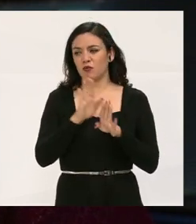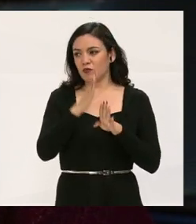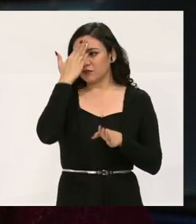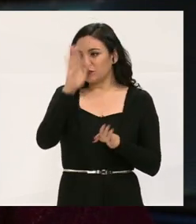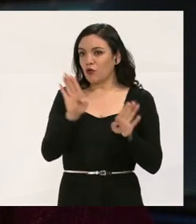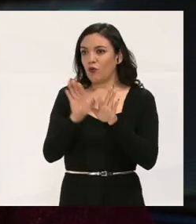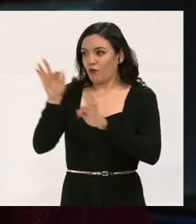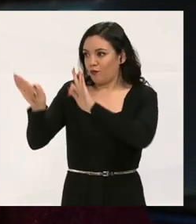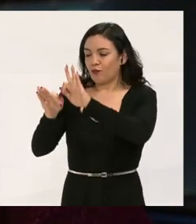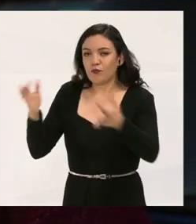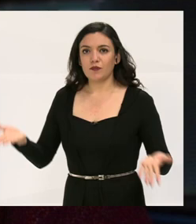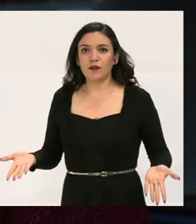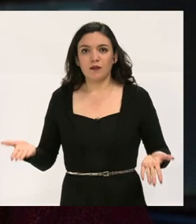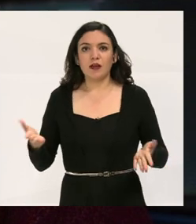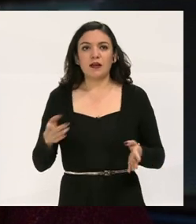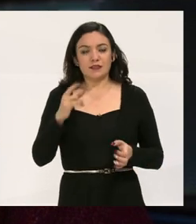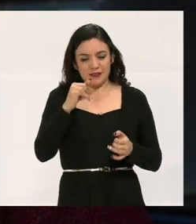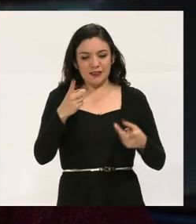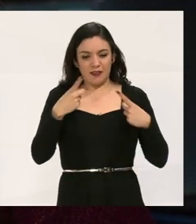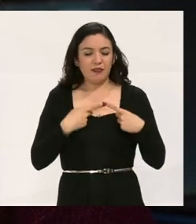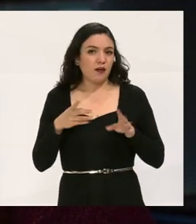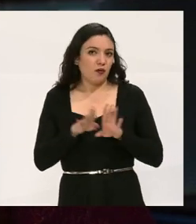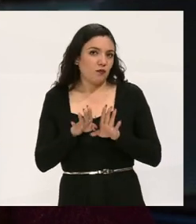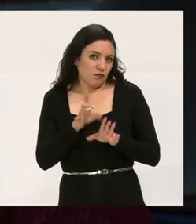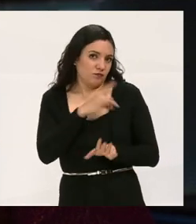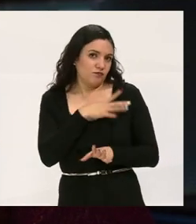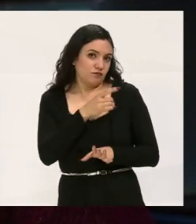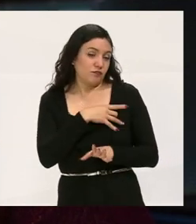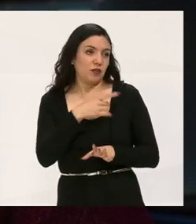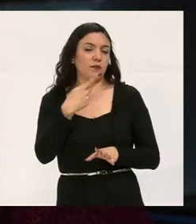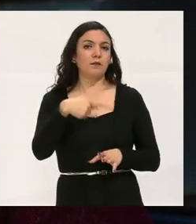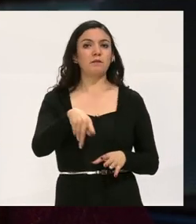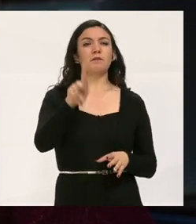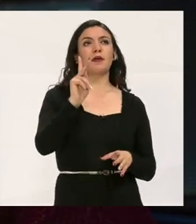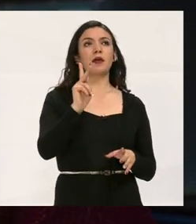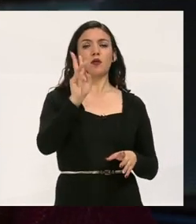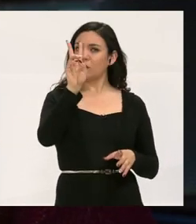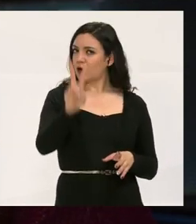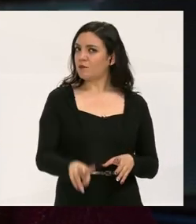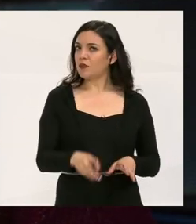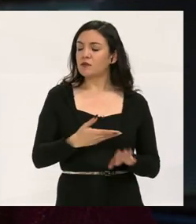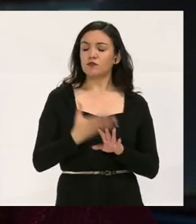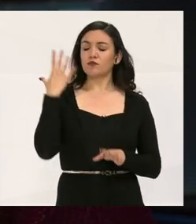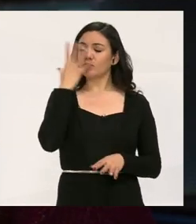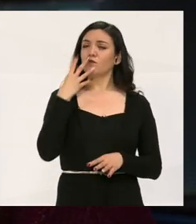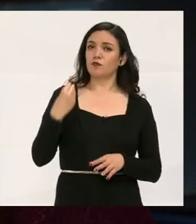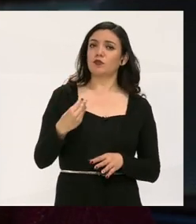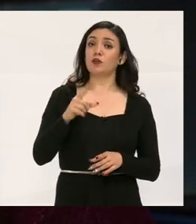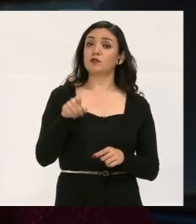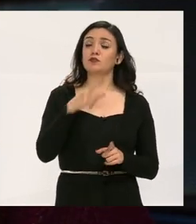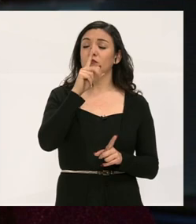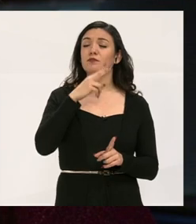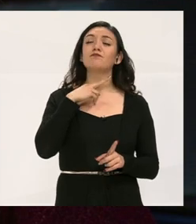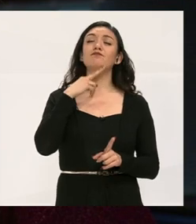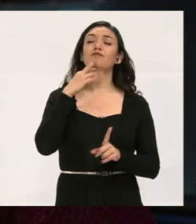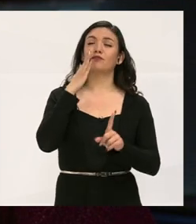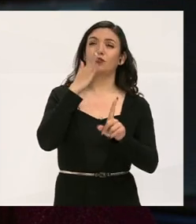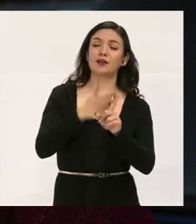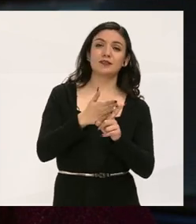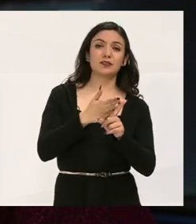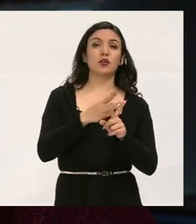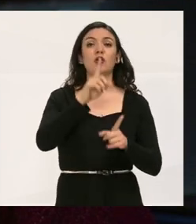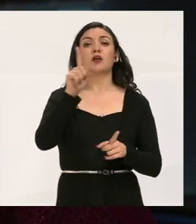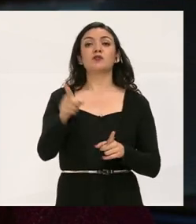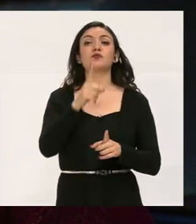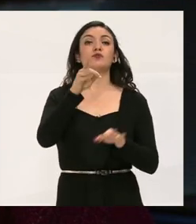desconoces cómo tratarlos pues sí da un poco de temor, pero realmente es muy lindo, es una